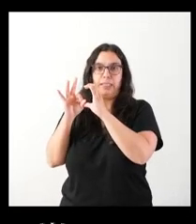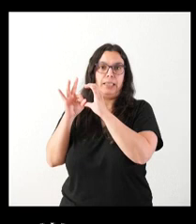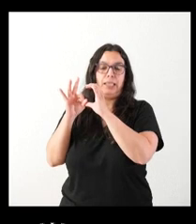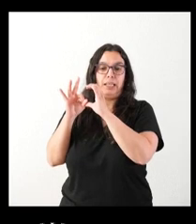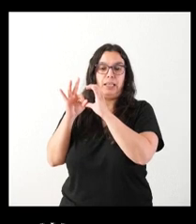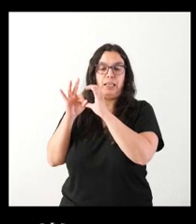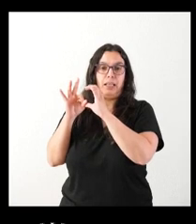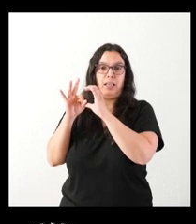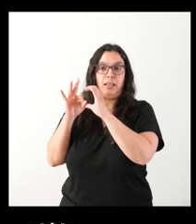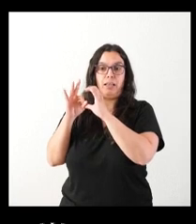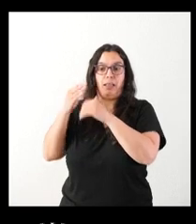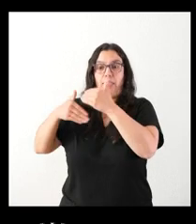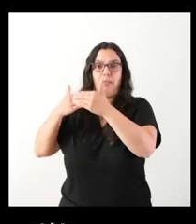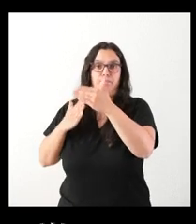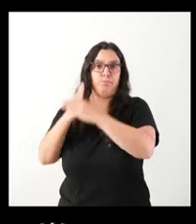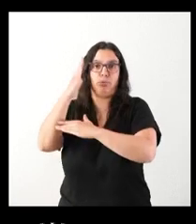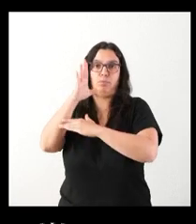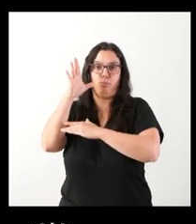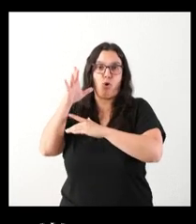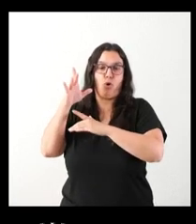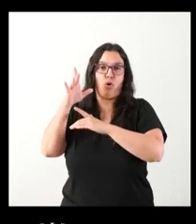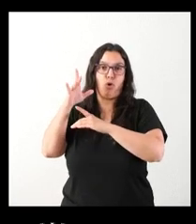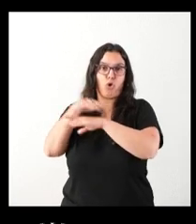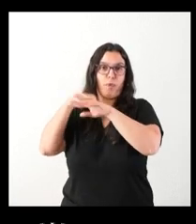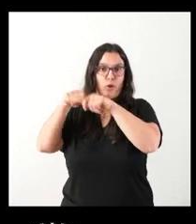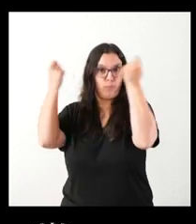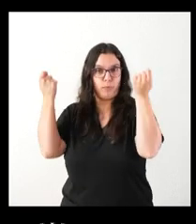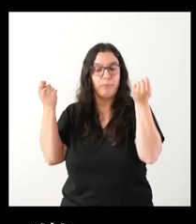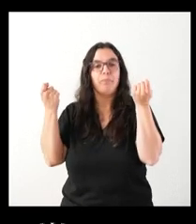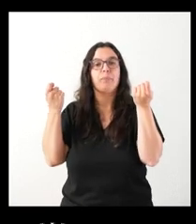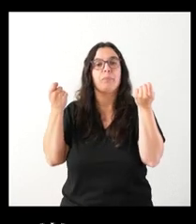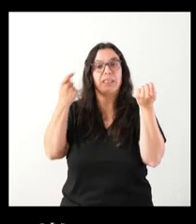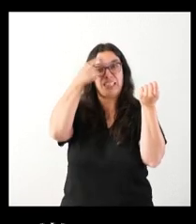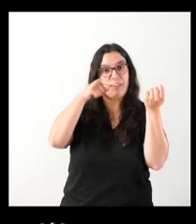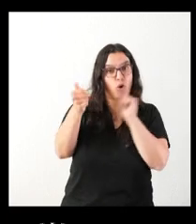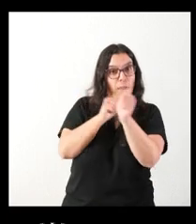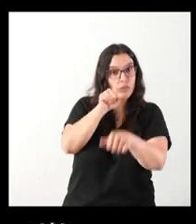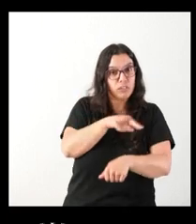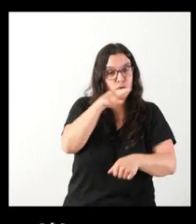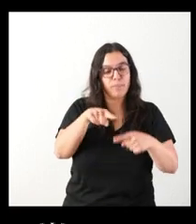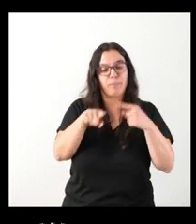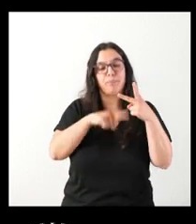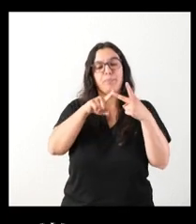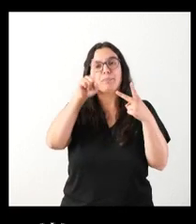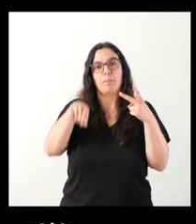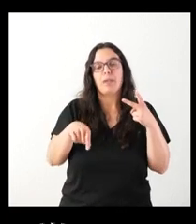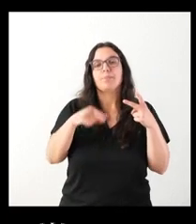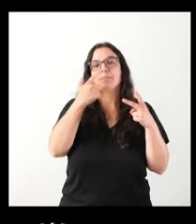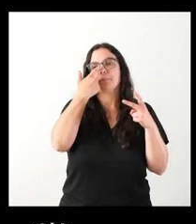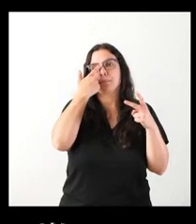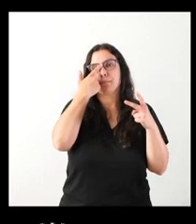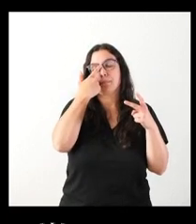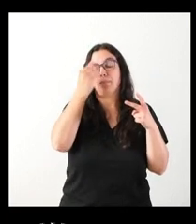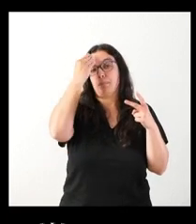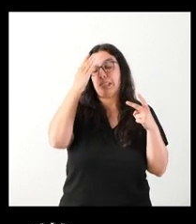a ser ley, precisamente porque se rompió el pacto de Gobierno. Y, por otro lado, también teniendo